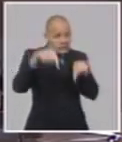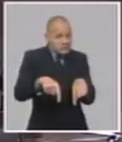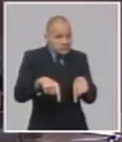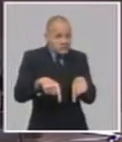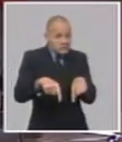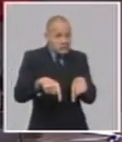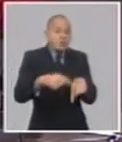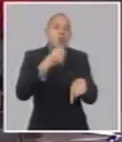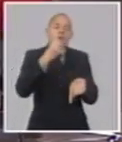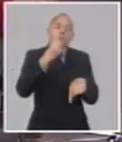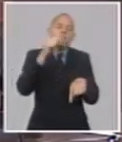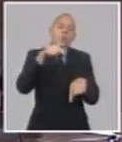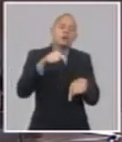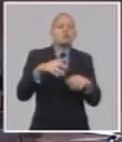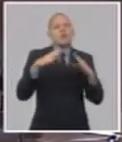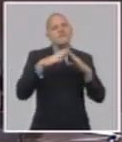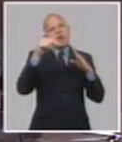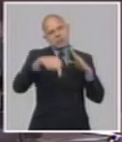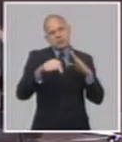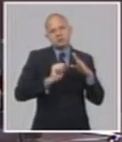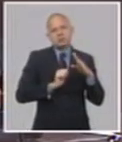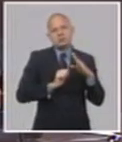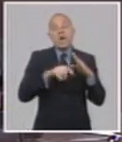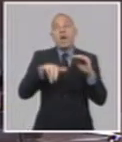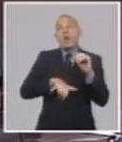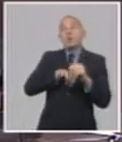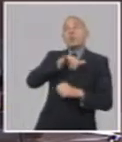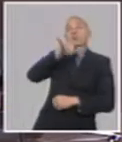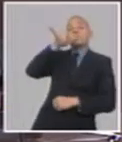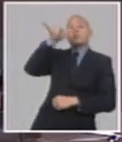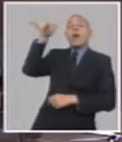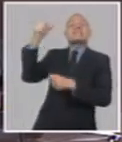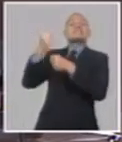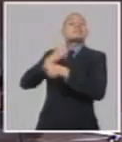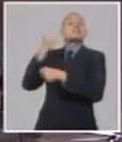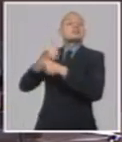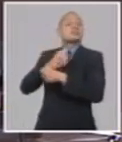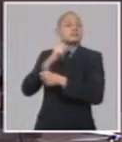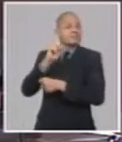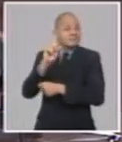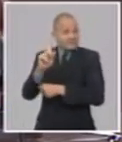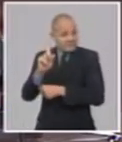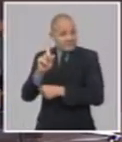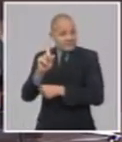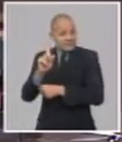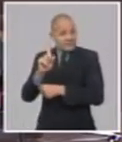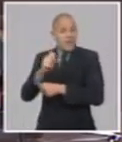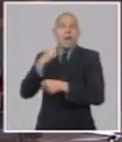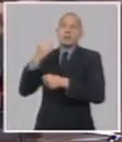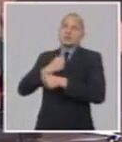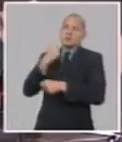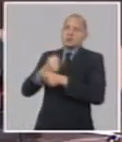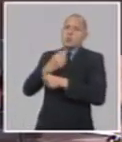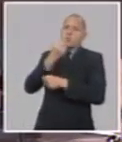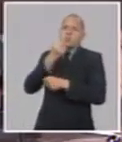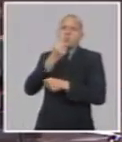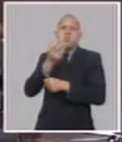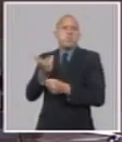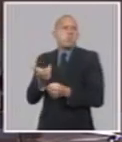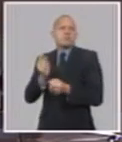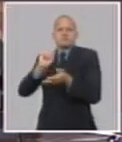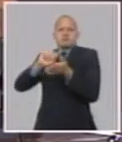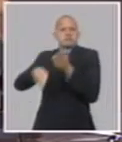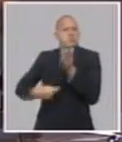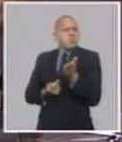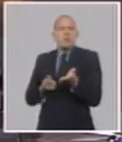que vayan al exterior a laborar y no precisamente por vía oficial o a través de convenios